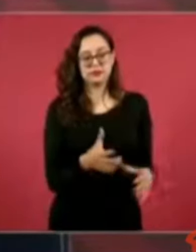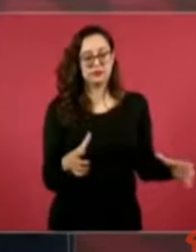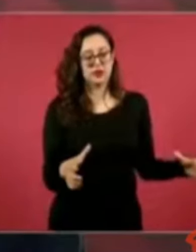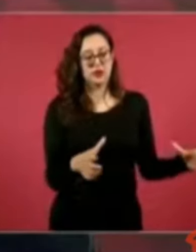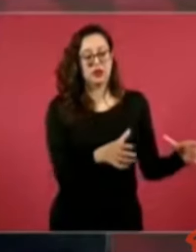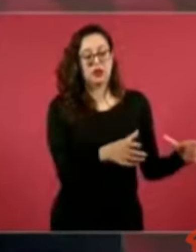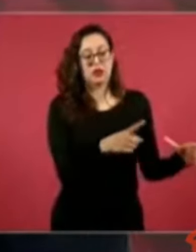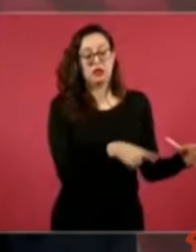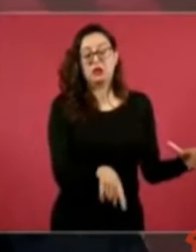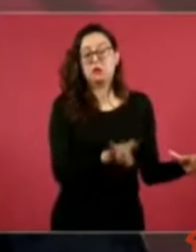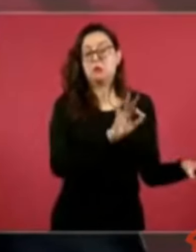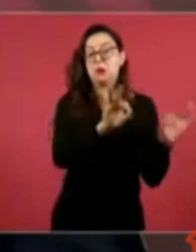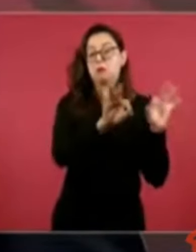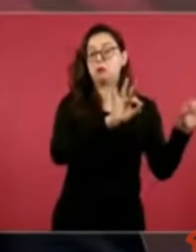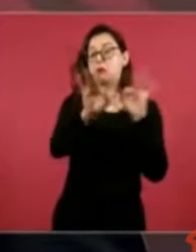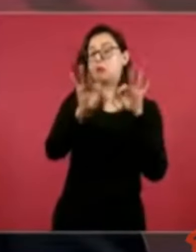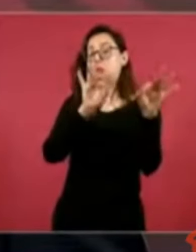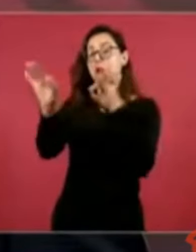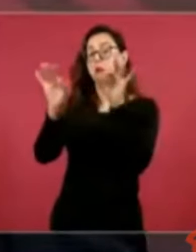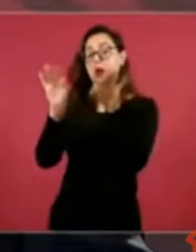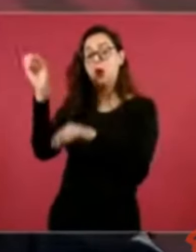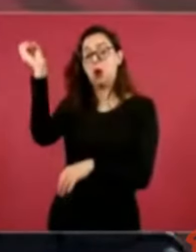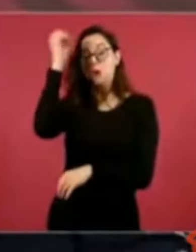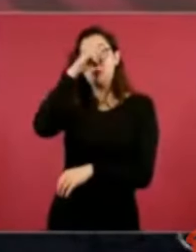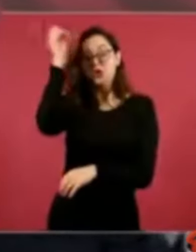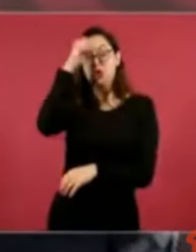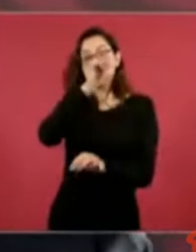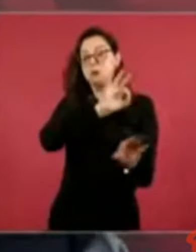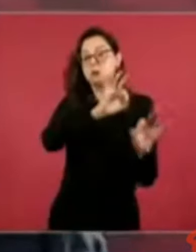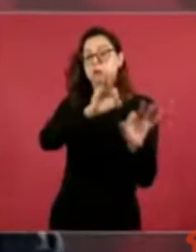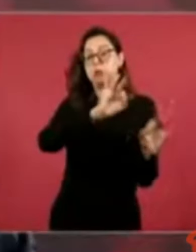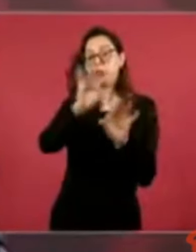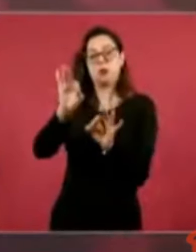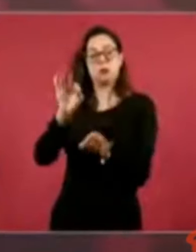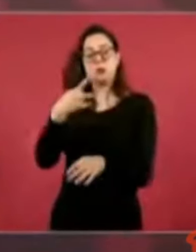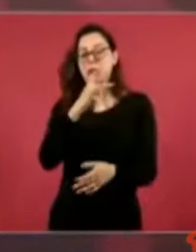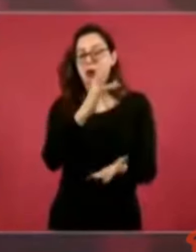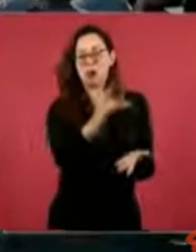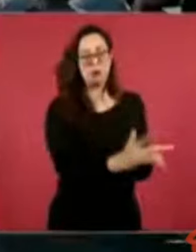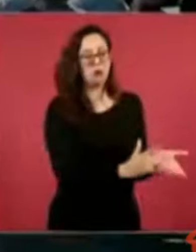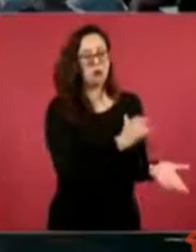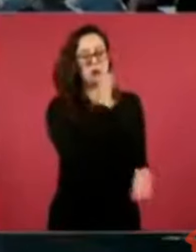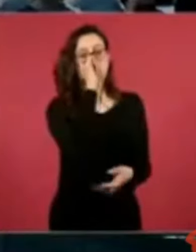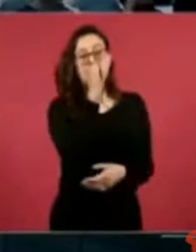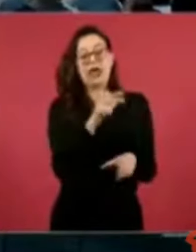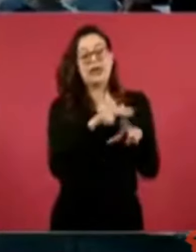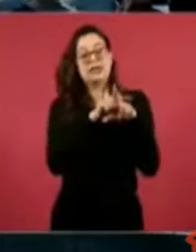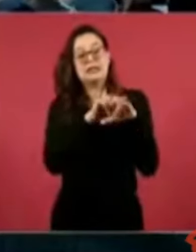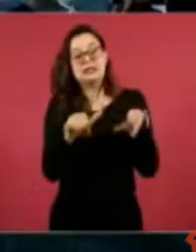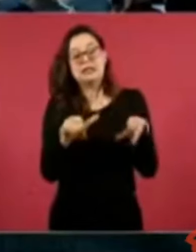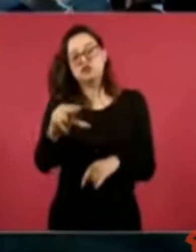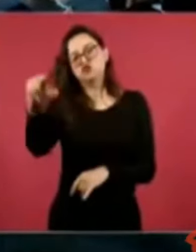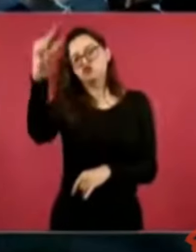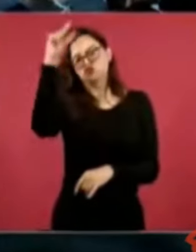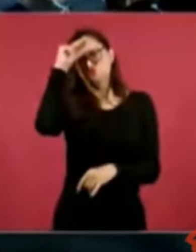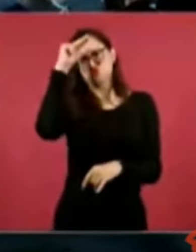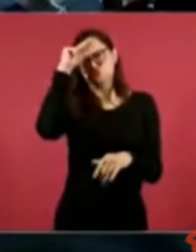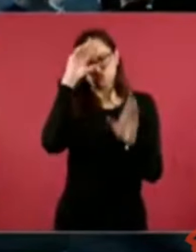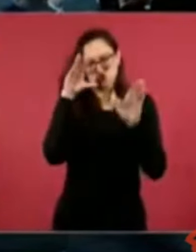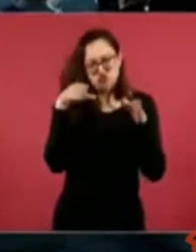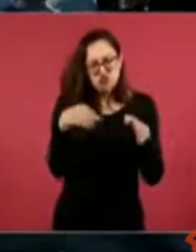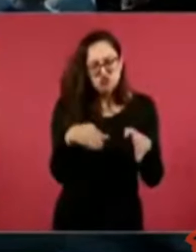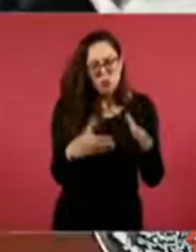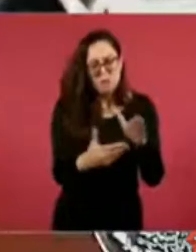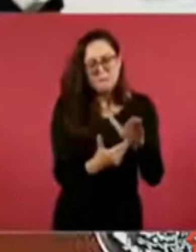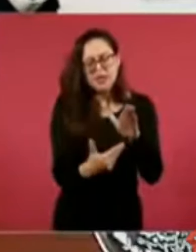opinión pública, ni nos ayudaron los intelectuales orgánicos, ni los